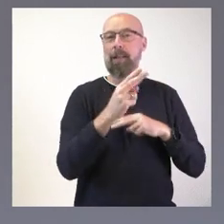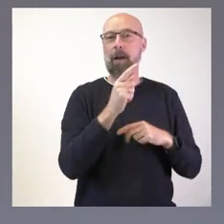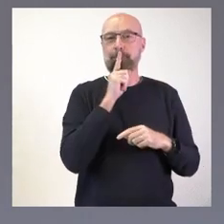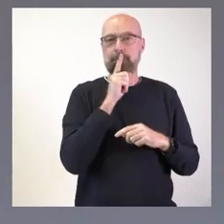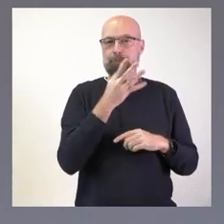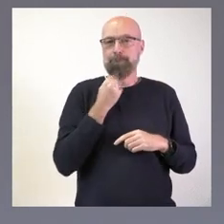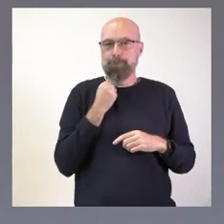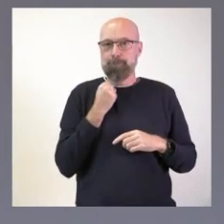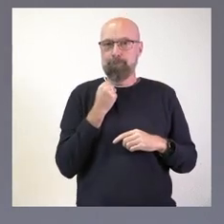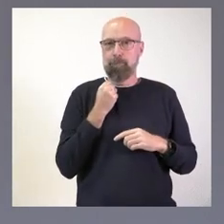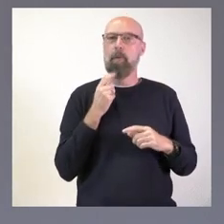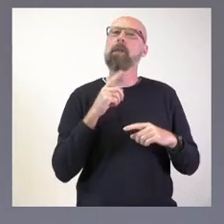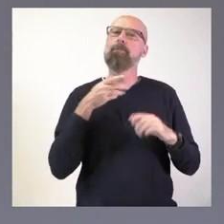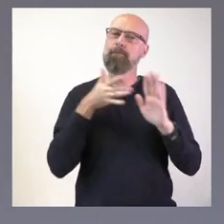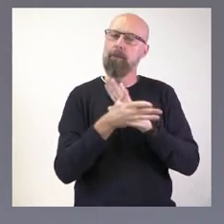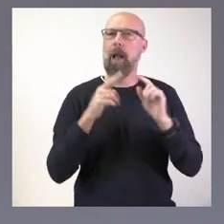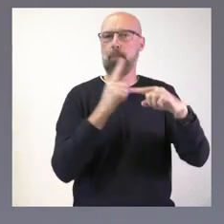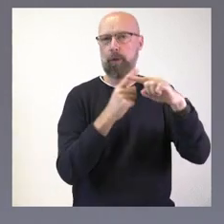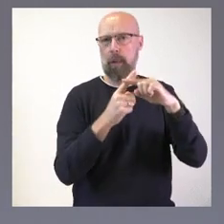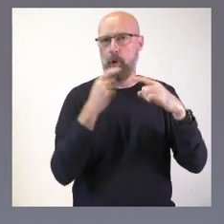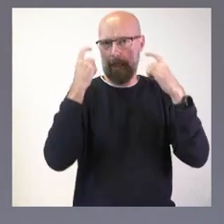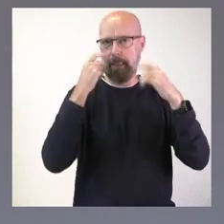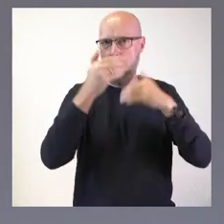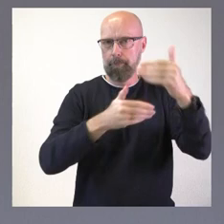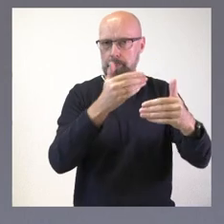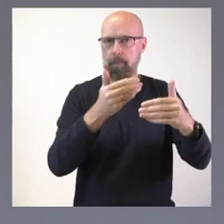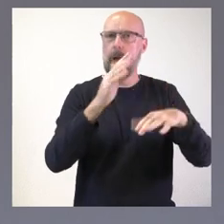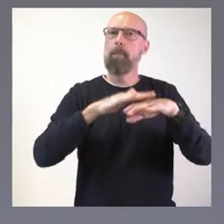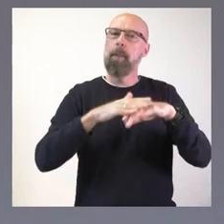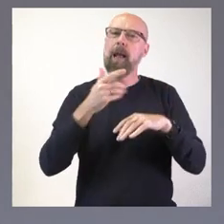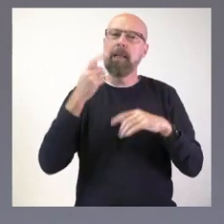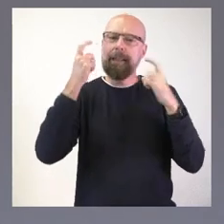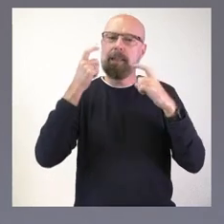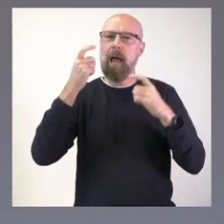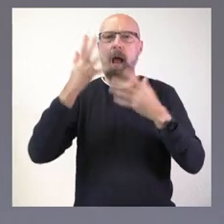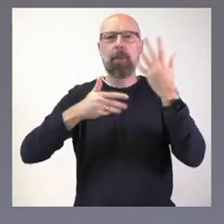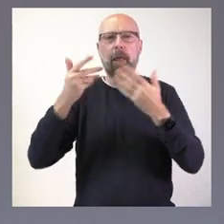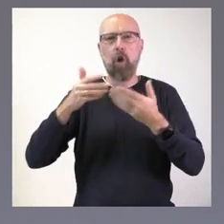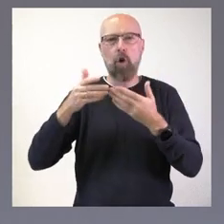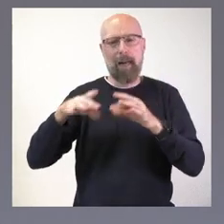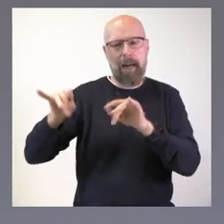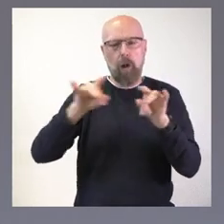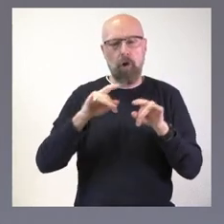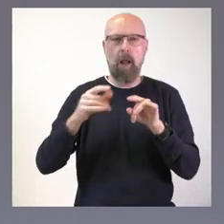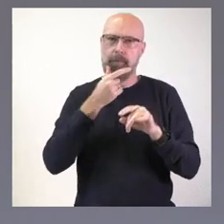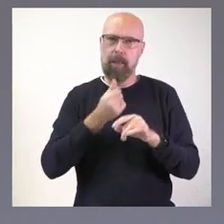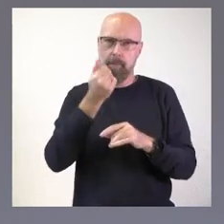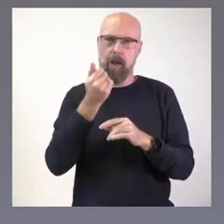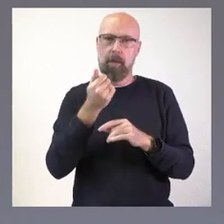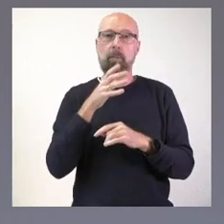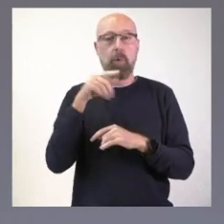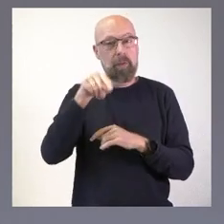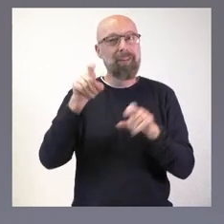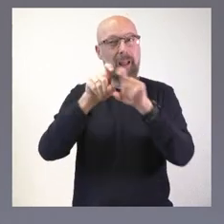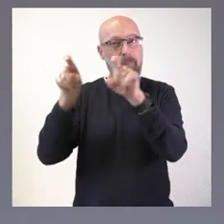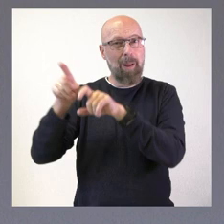responsables para que la Administración regional sea mucho más ágil. Es este uno de los temas en los que las empresas nos han